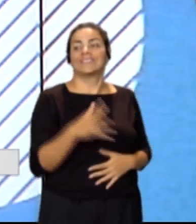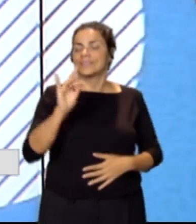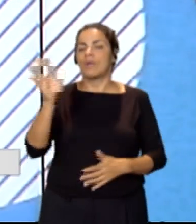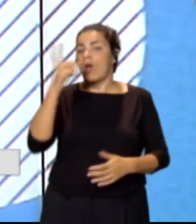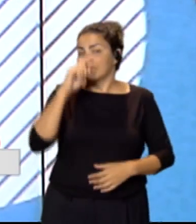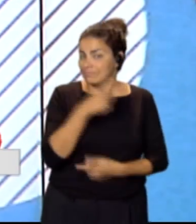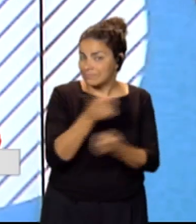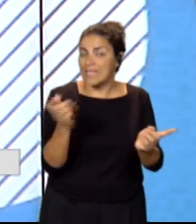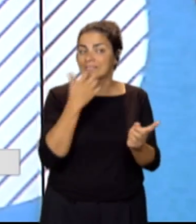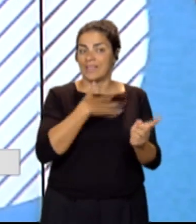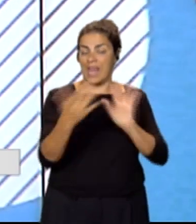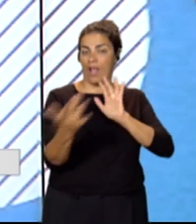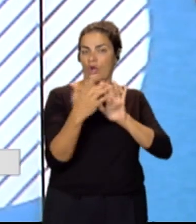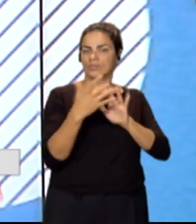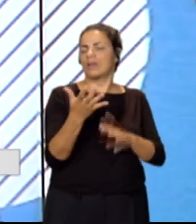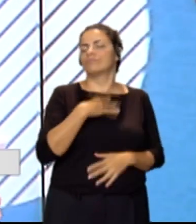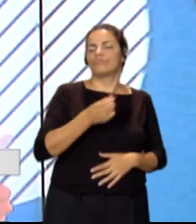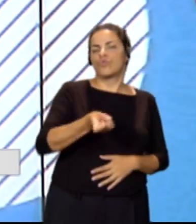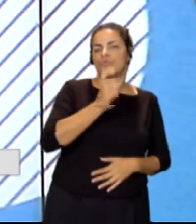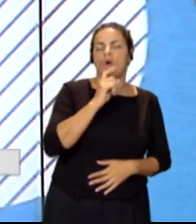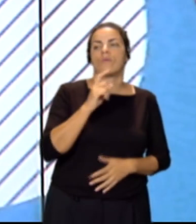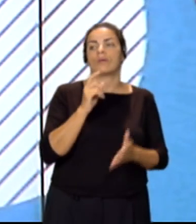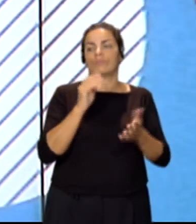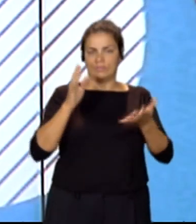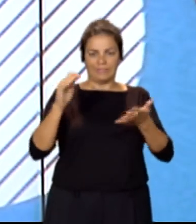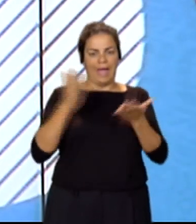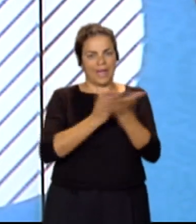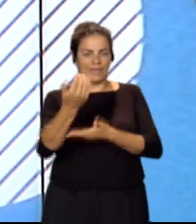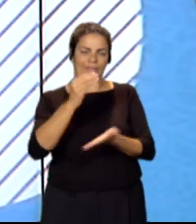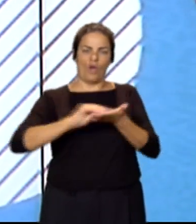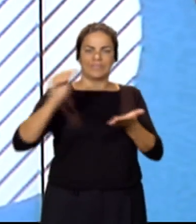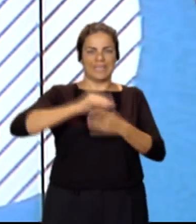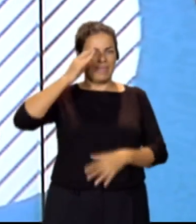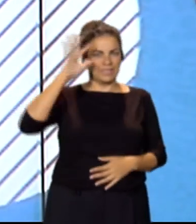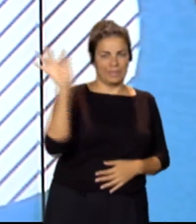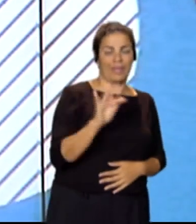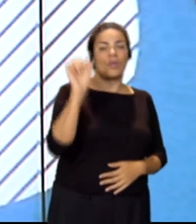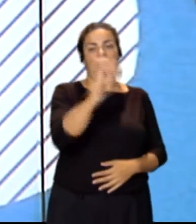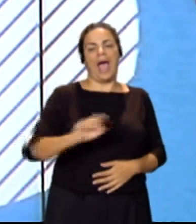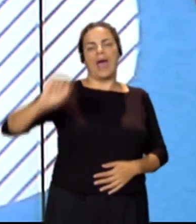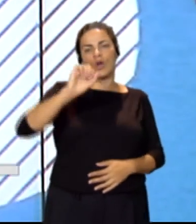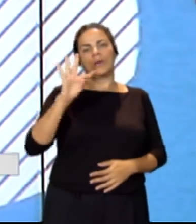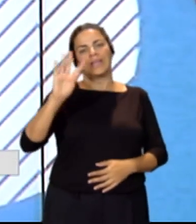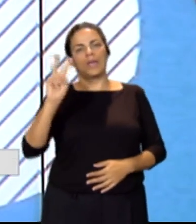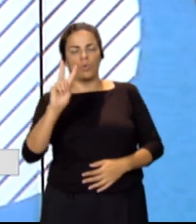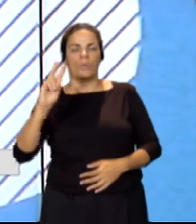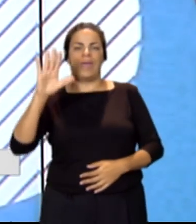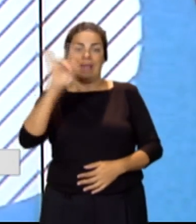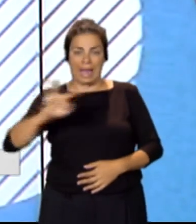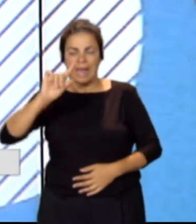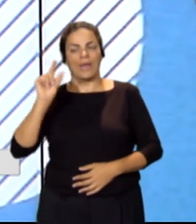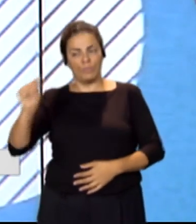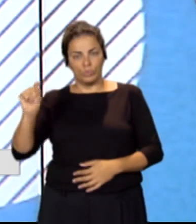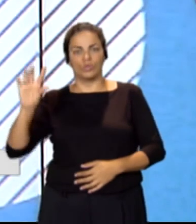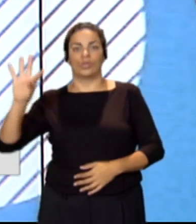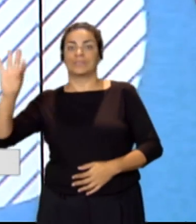poner en contacto con nosotros, es a través de la oficina del espectador, arrobatvcanaria.tv, mejor recuerden si añaden